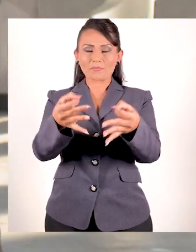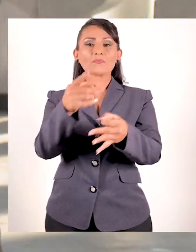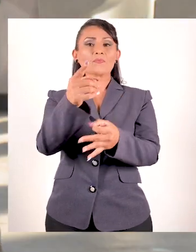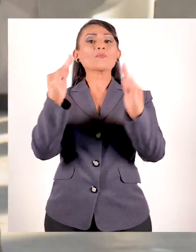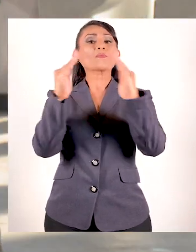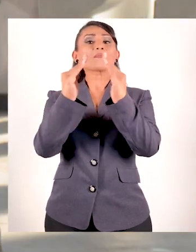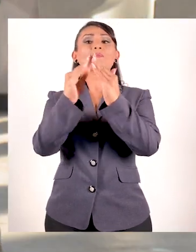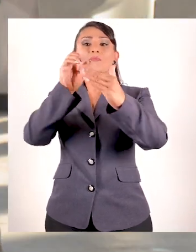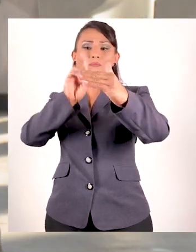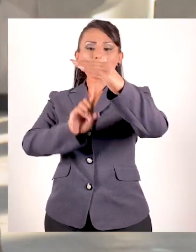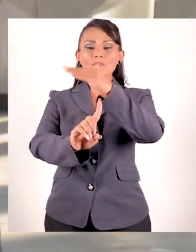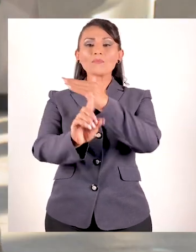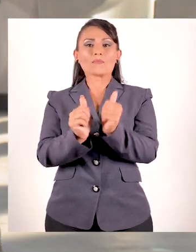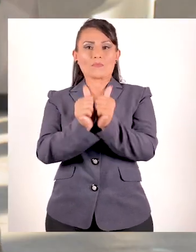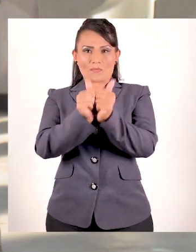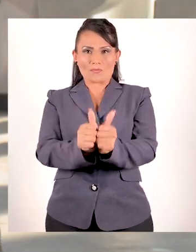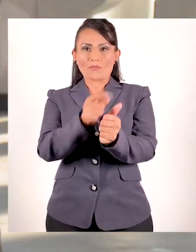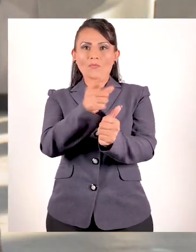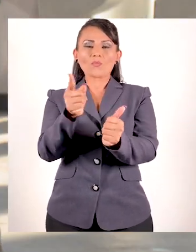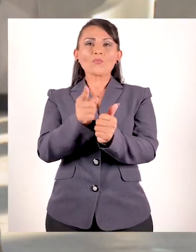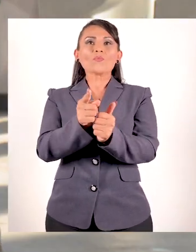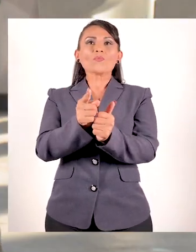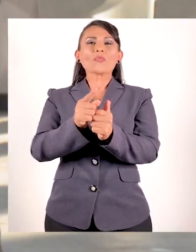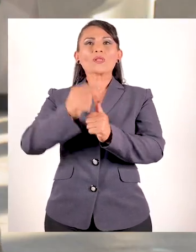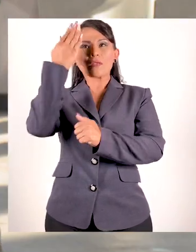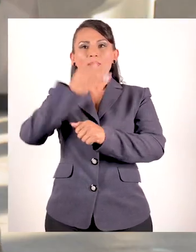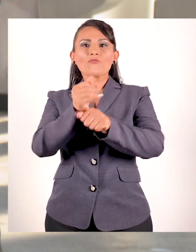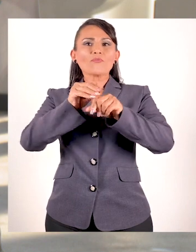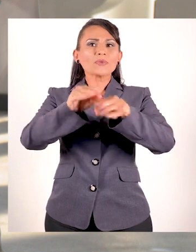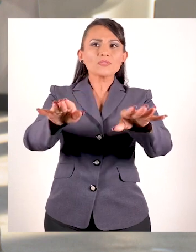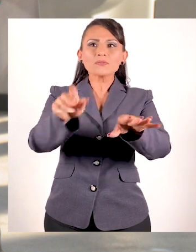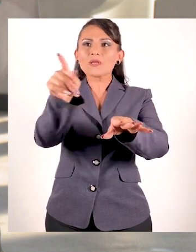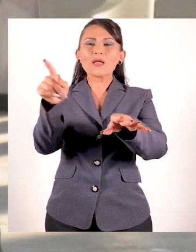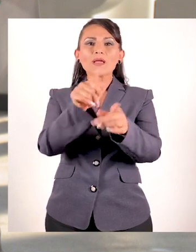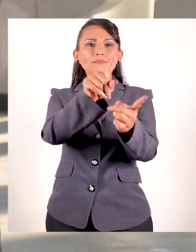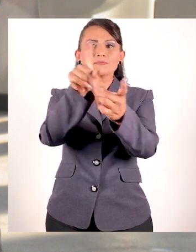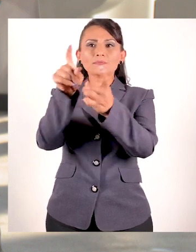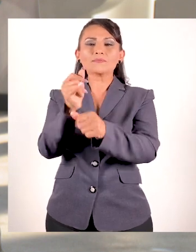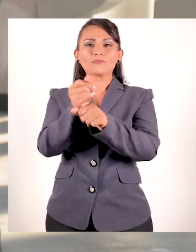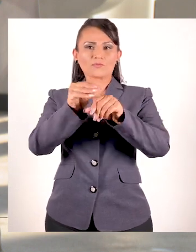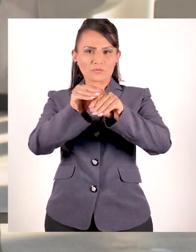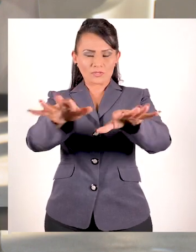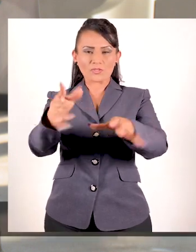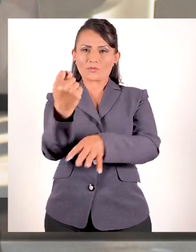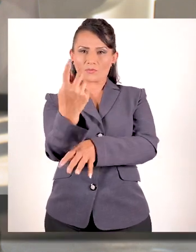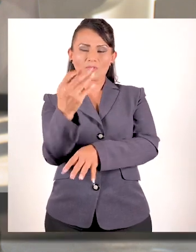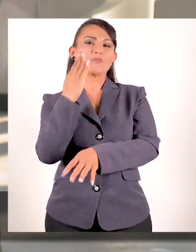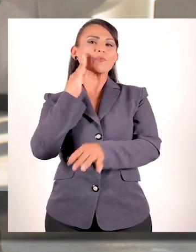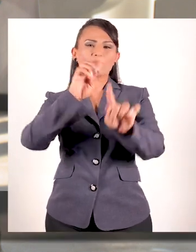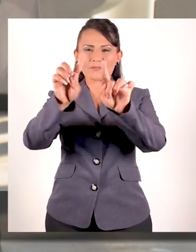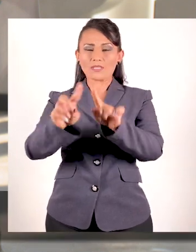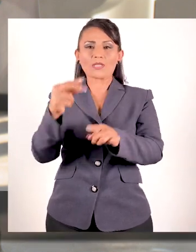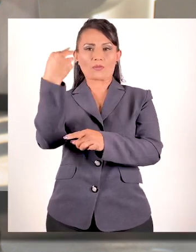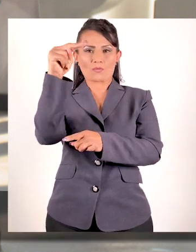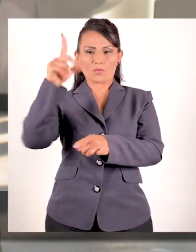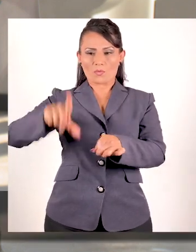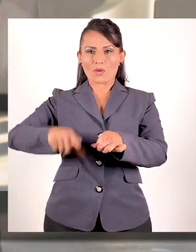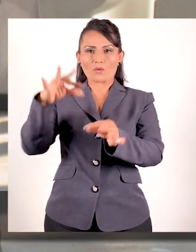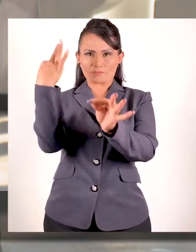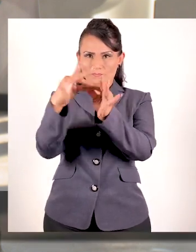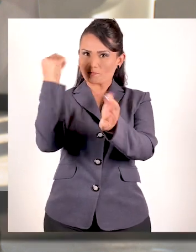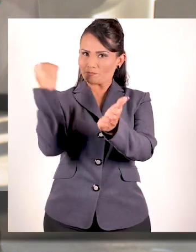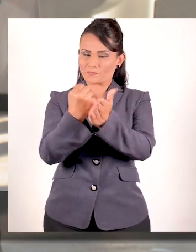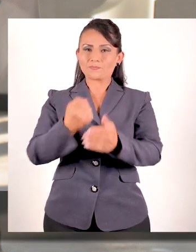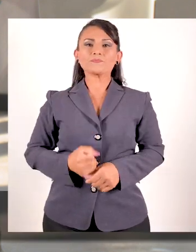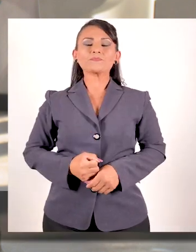quedarse en casa y mantenerse informados por medio de los canales oficiales. Participar